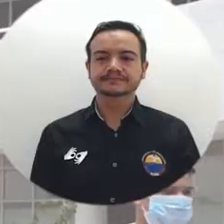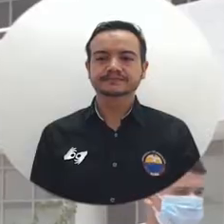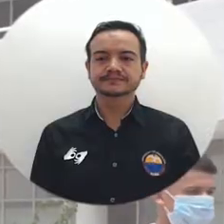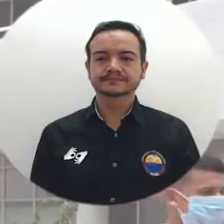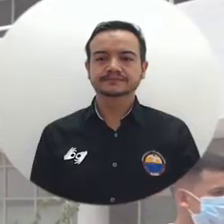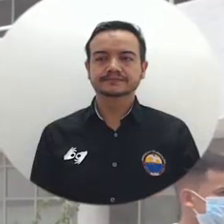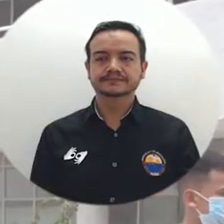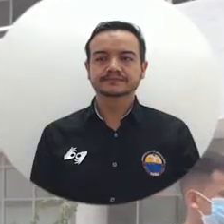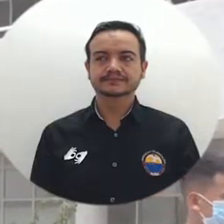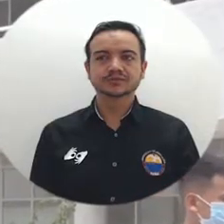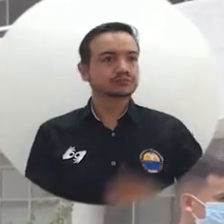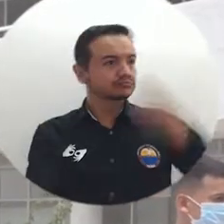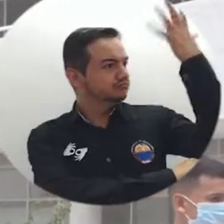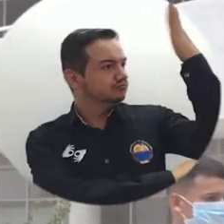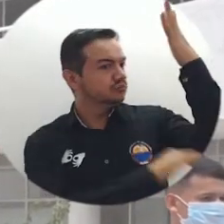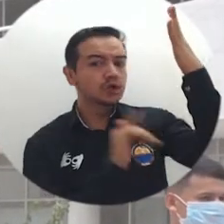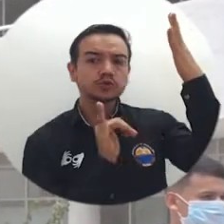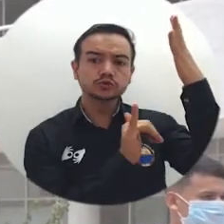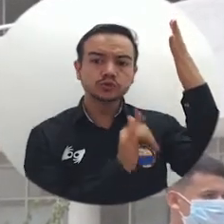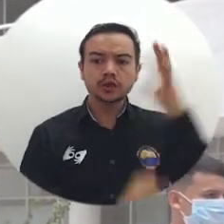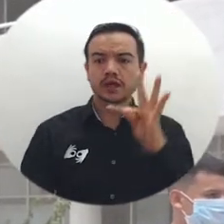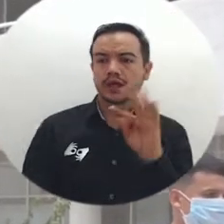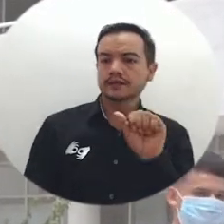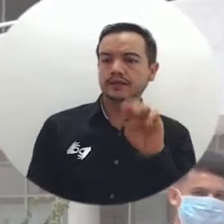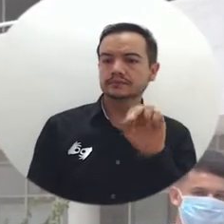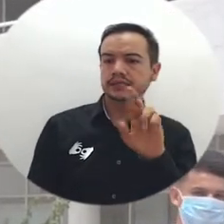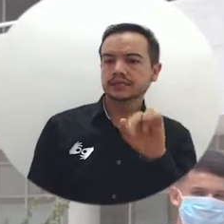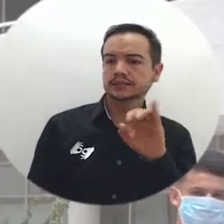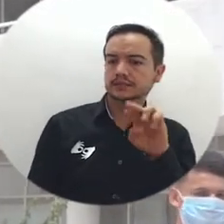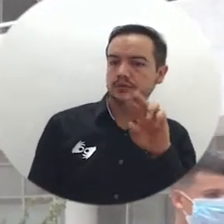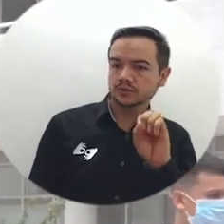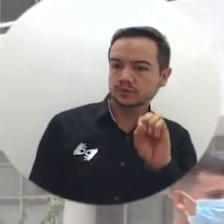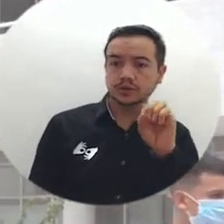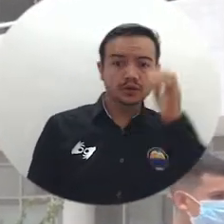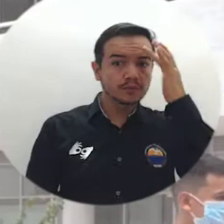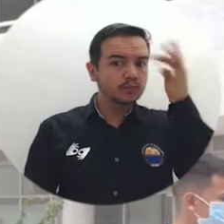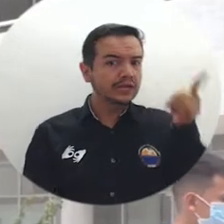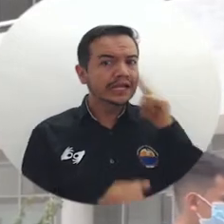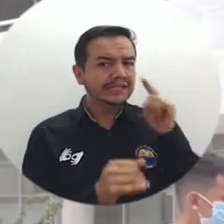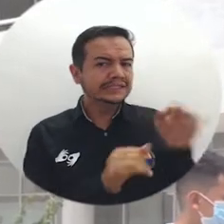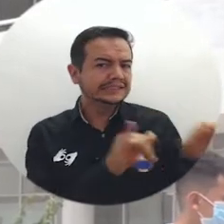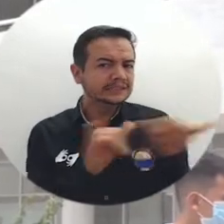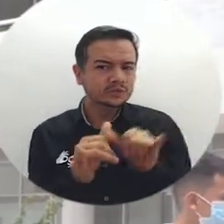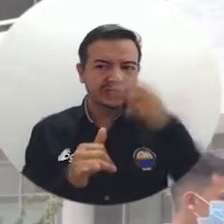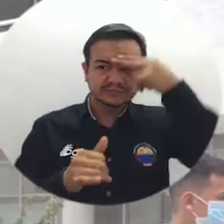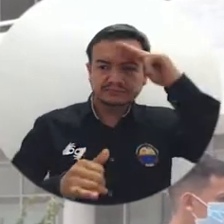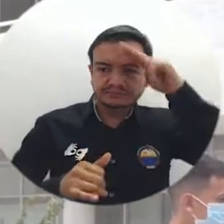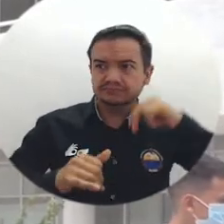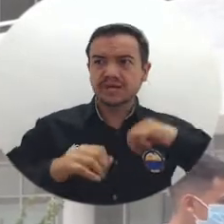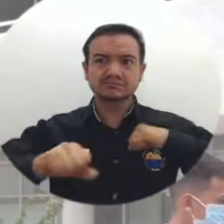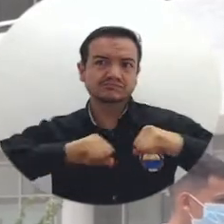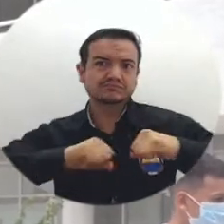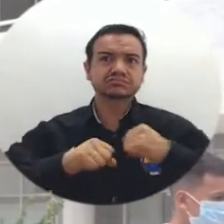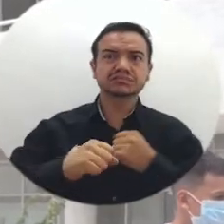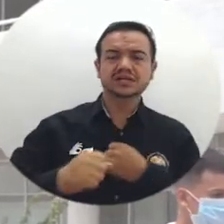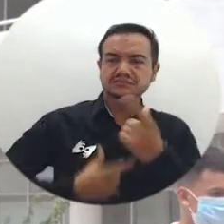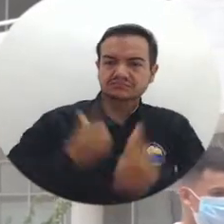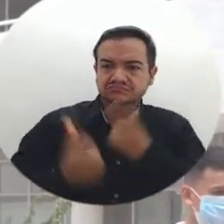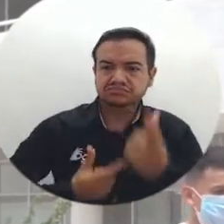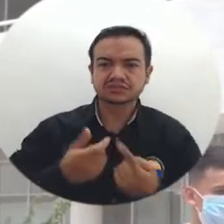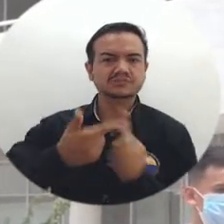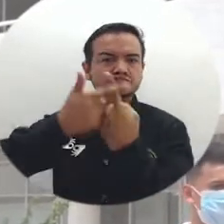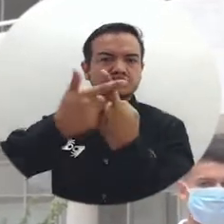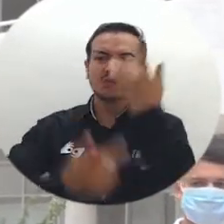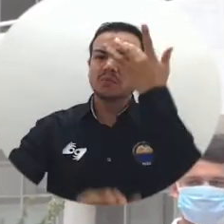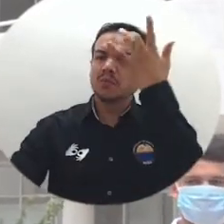Pues un tamarindo en sí es sinónimo de resiliencia, de superarse, de perseverar, ya